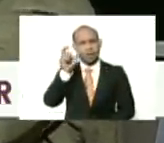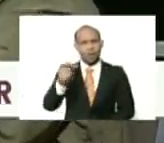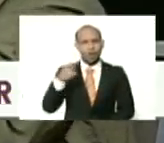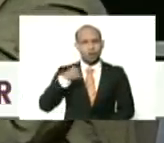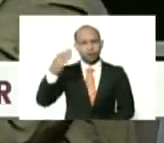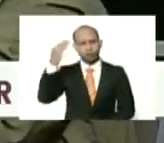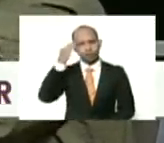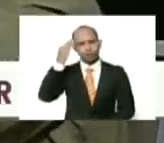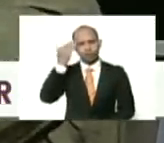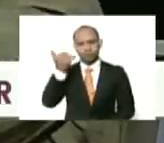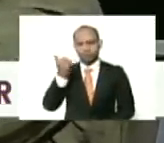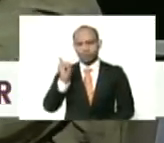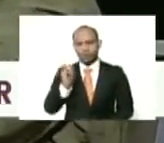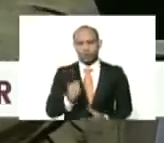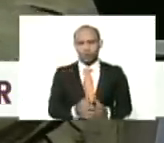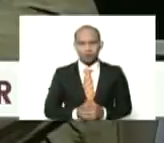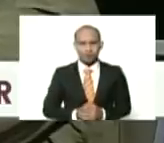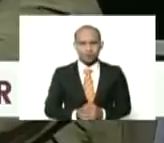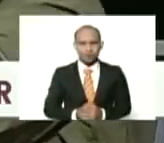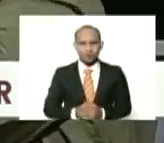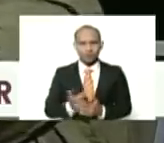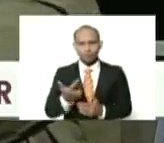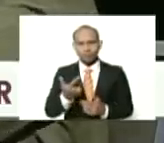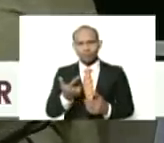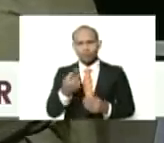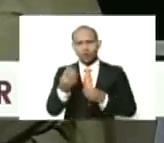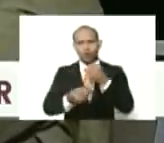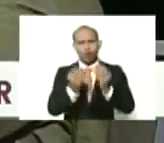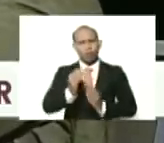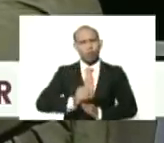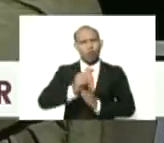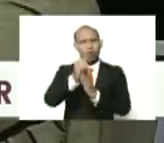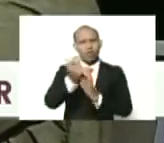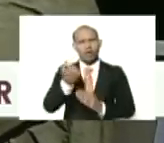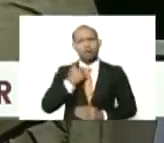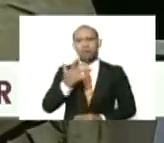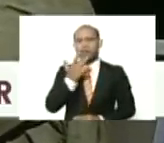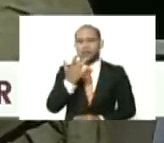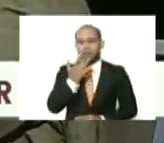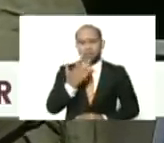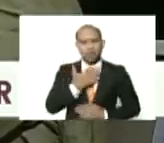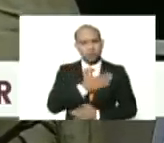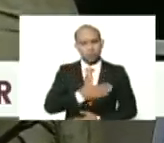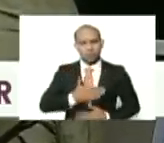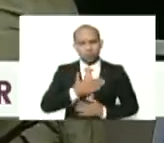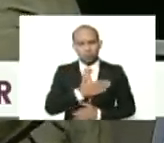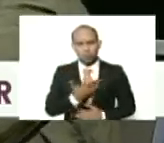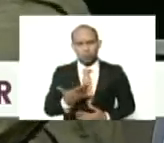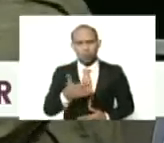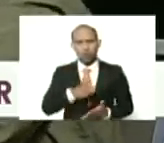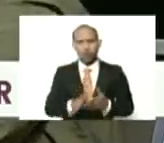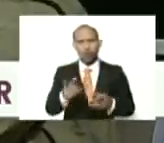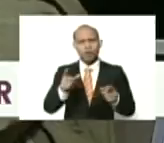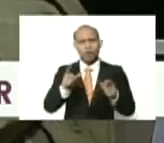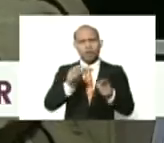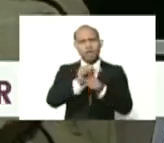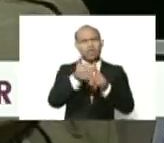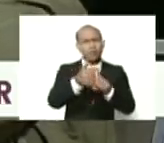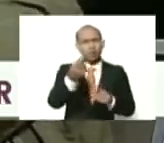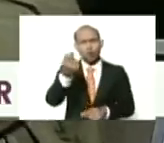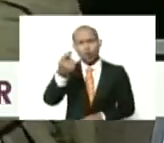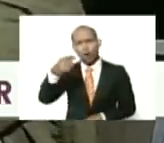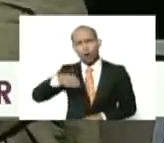quizás, estando, en roles, un poco más cómodos, si habláramos de condiciones económicas, también